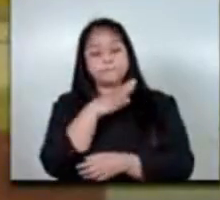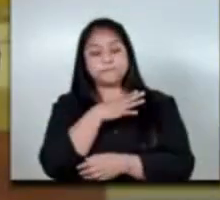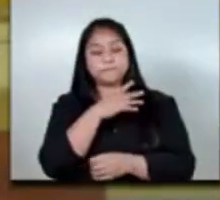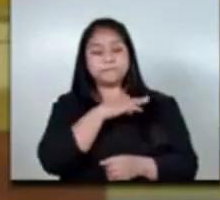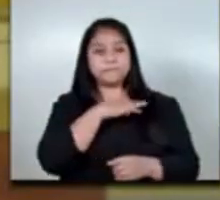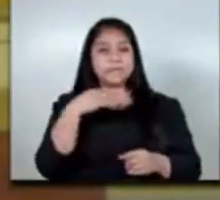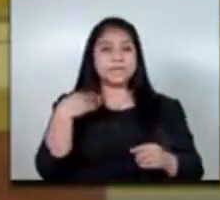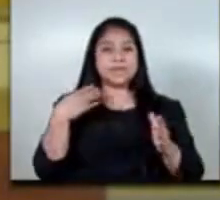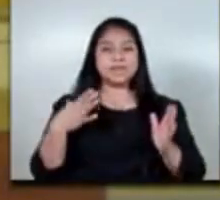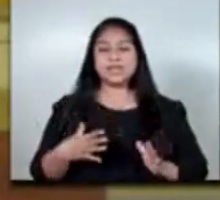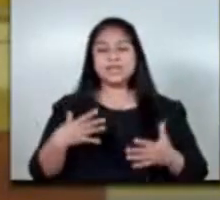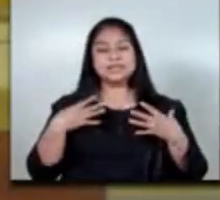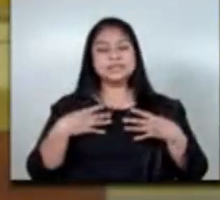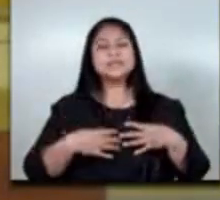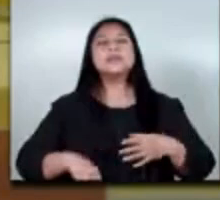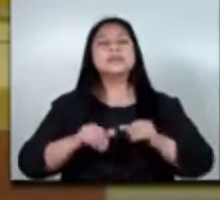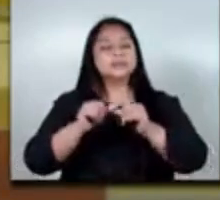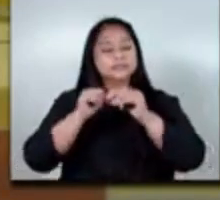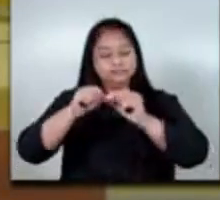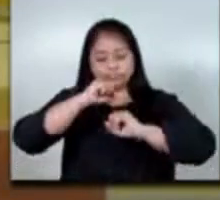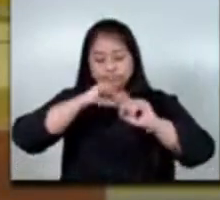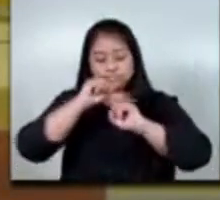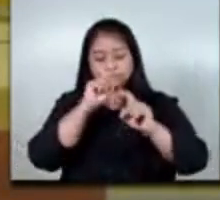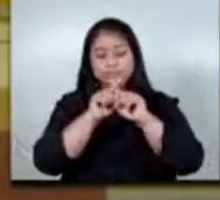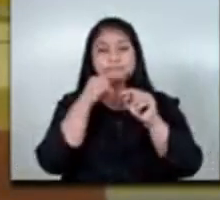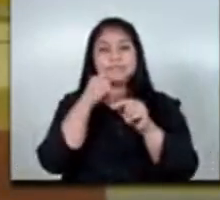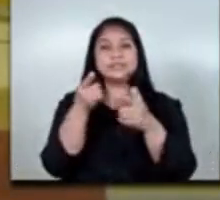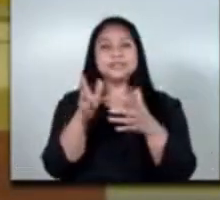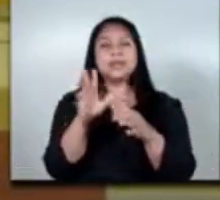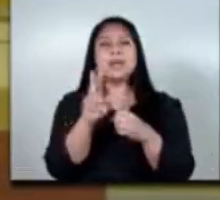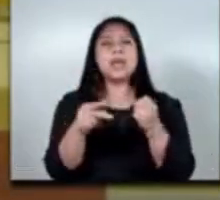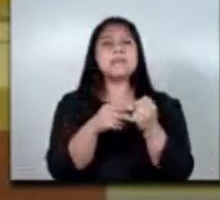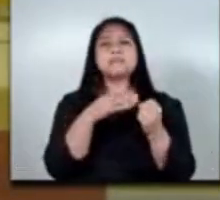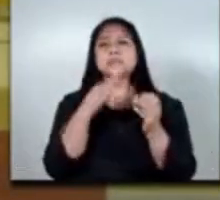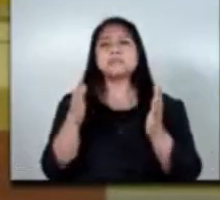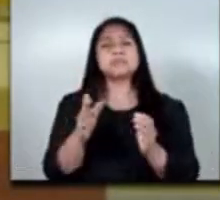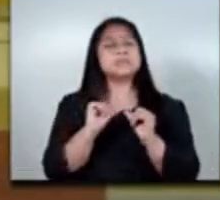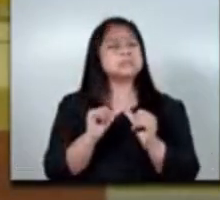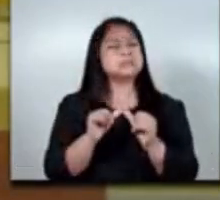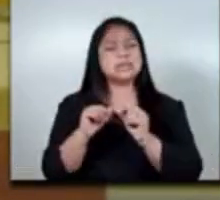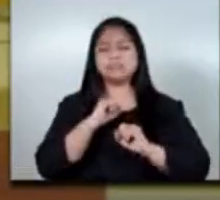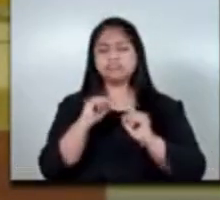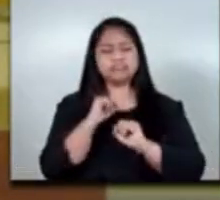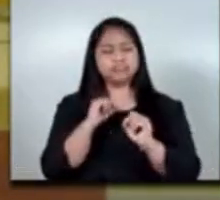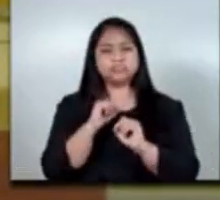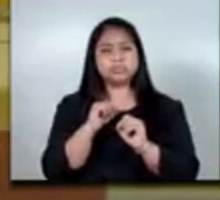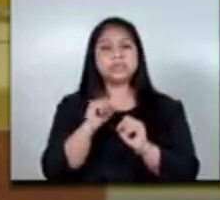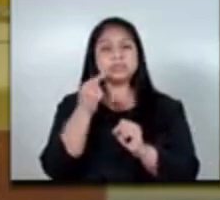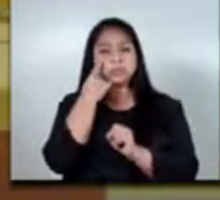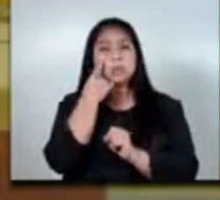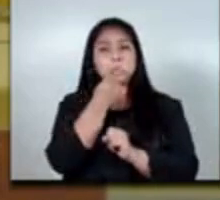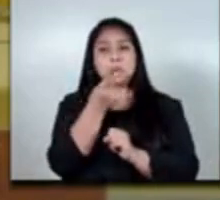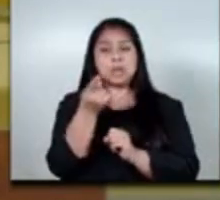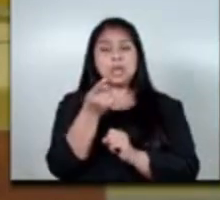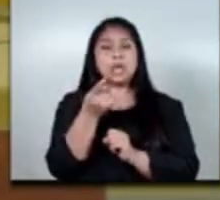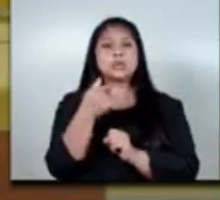no descansa hemos tenido viceministras que no descansan y yo la verdad no me